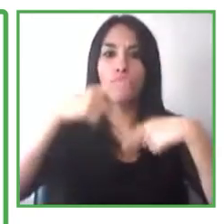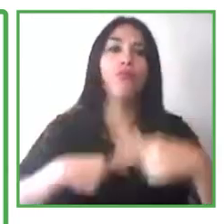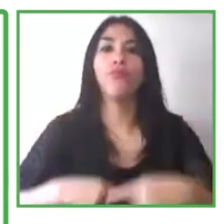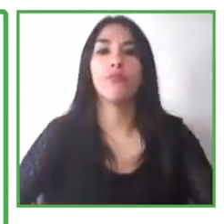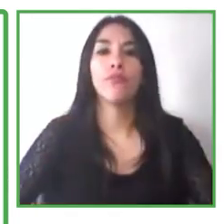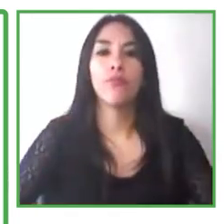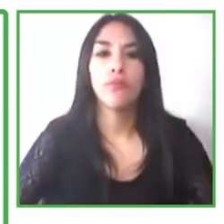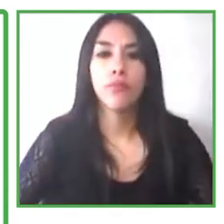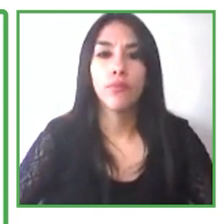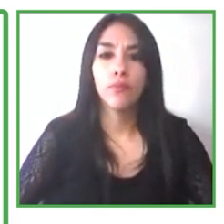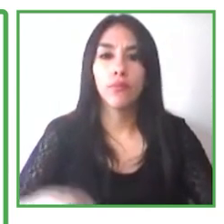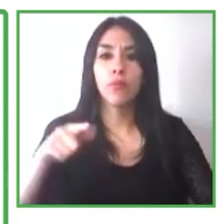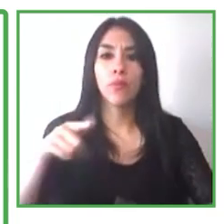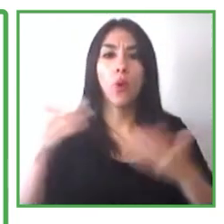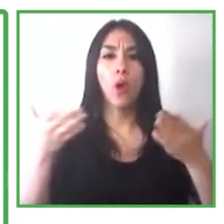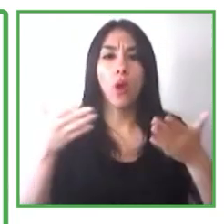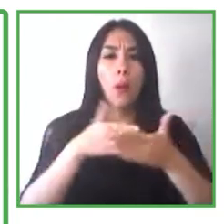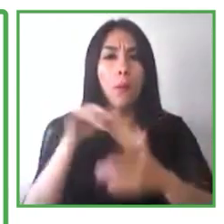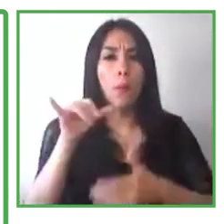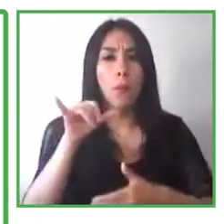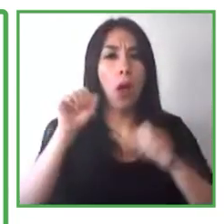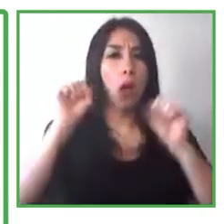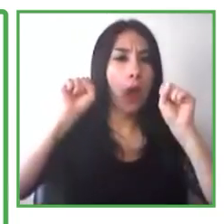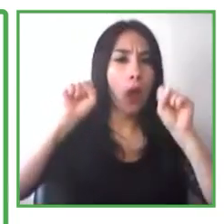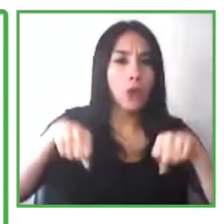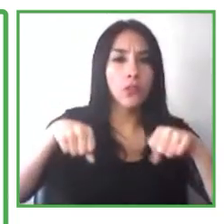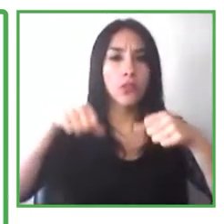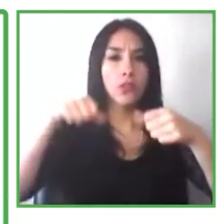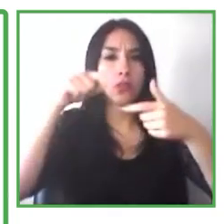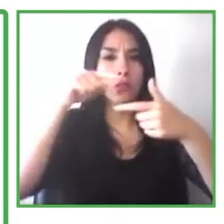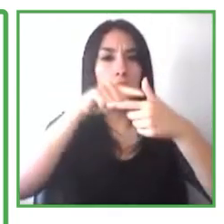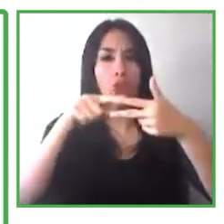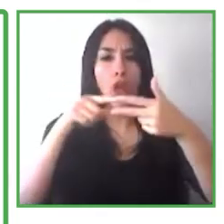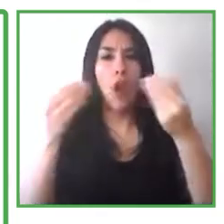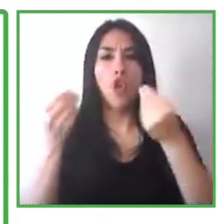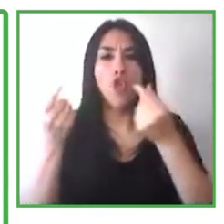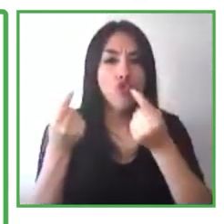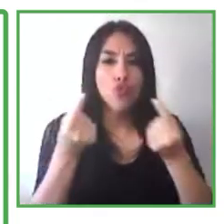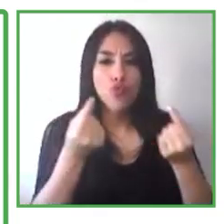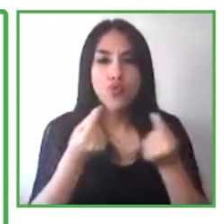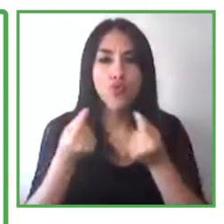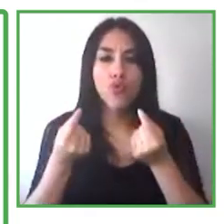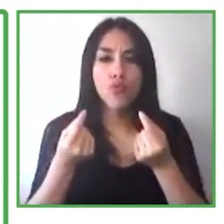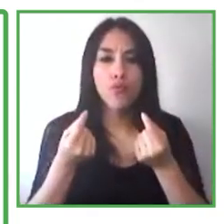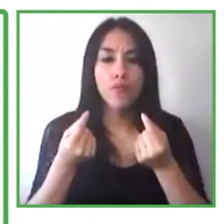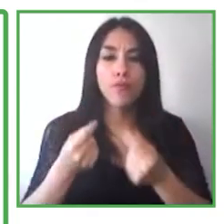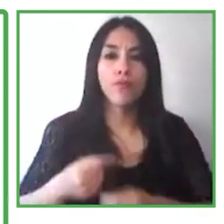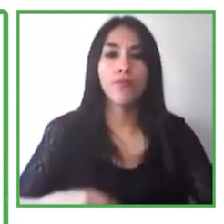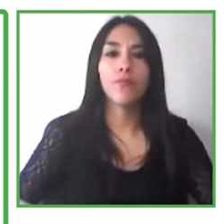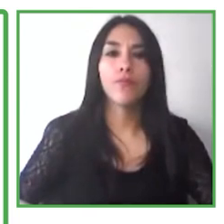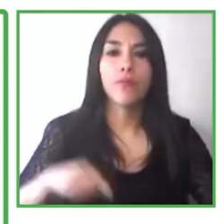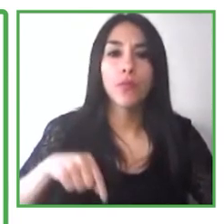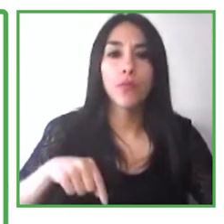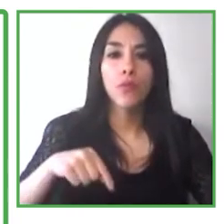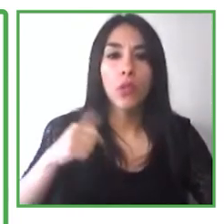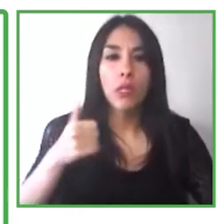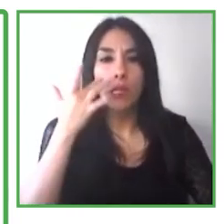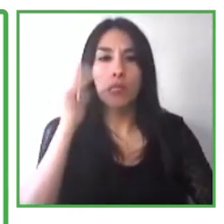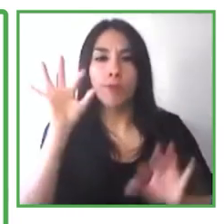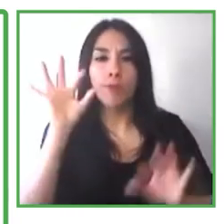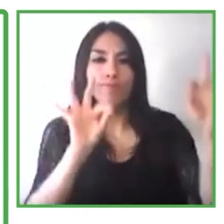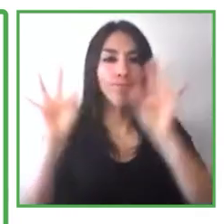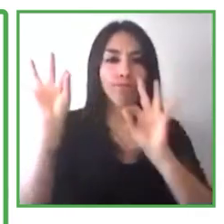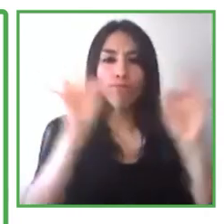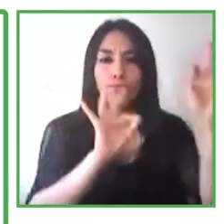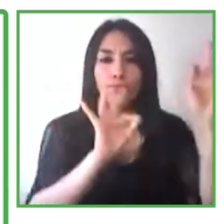Yo creé esta diapositiva basado en mis experiencias y lo que yo estoy encontrando respecto a barreras del